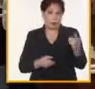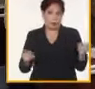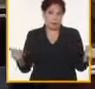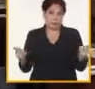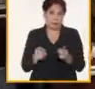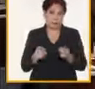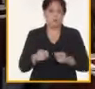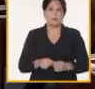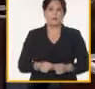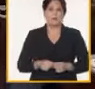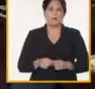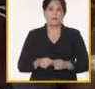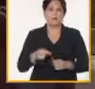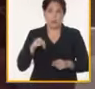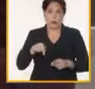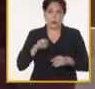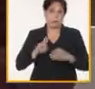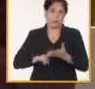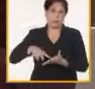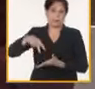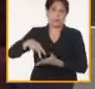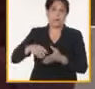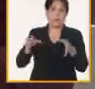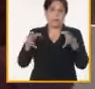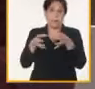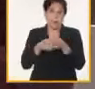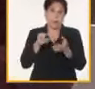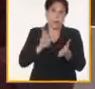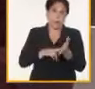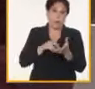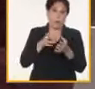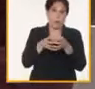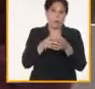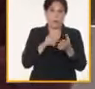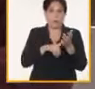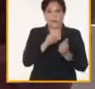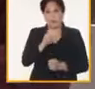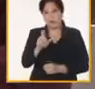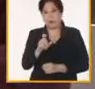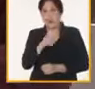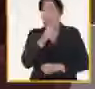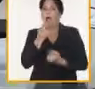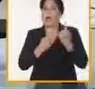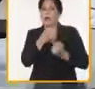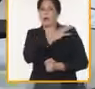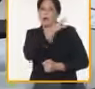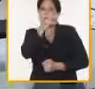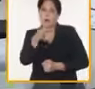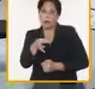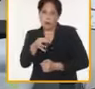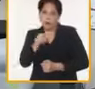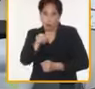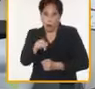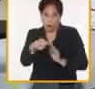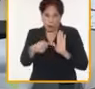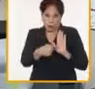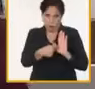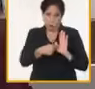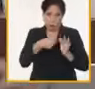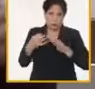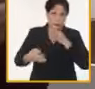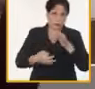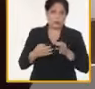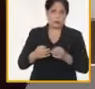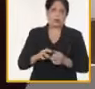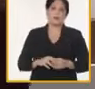le damos la palabra a los miembros del Comité Central y también a los invitados que están presentes para este punto. Le damos